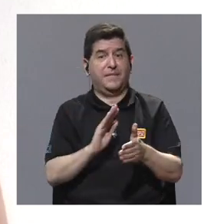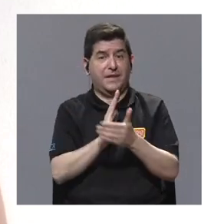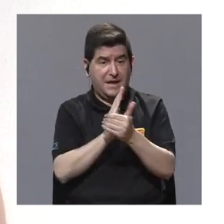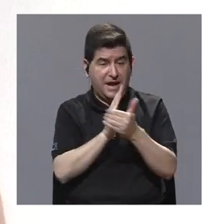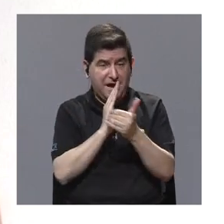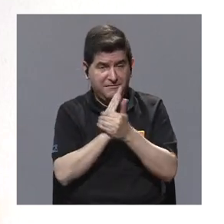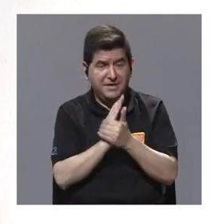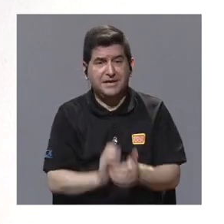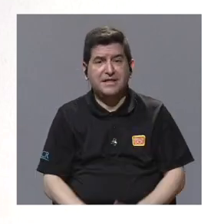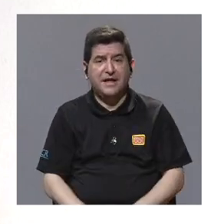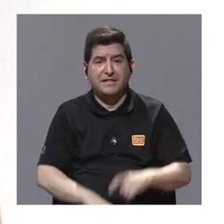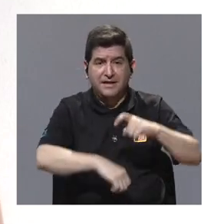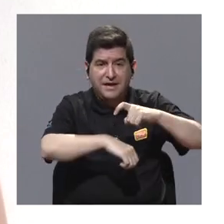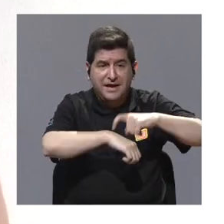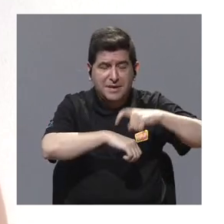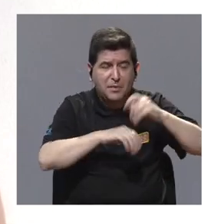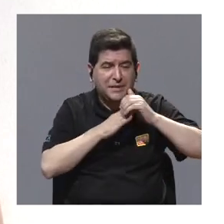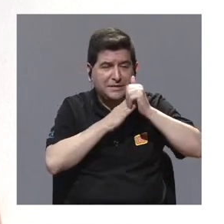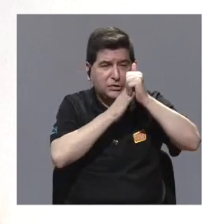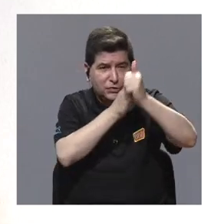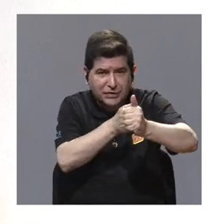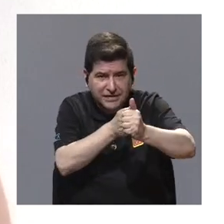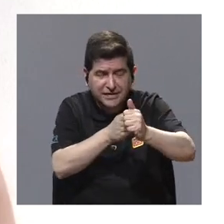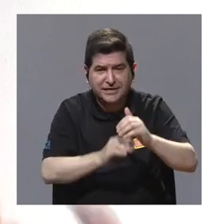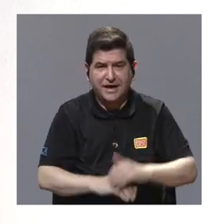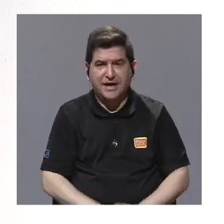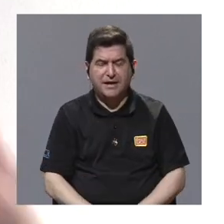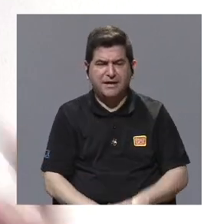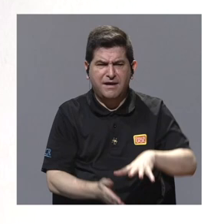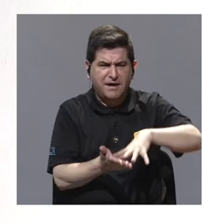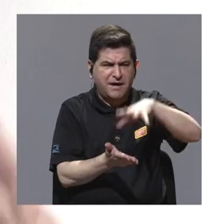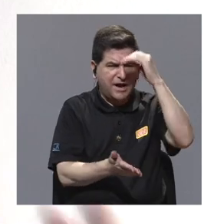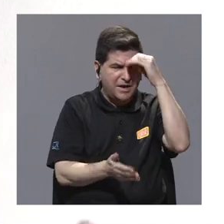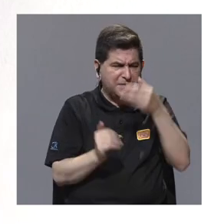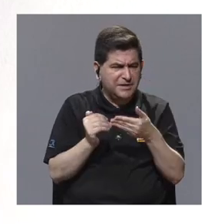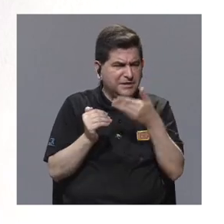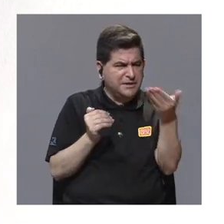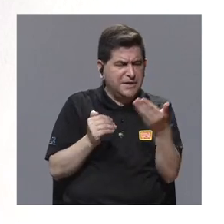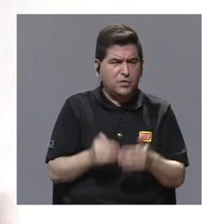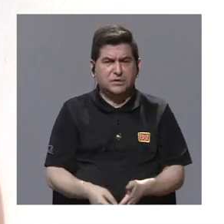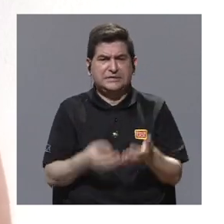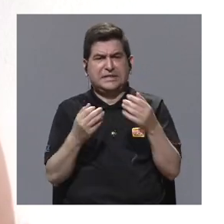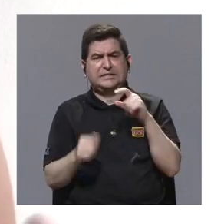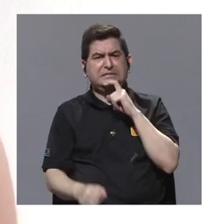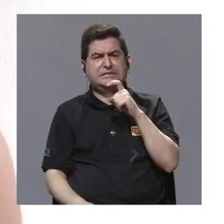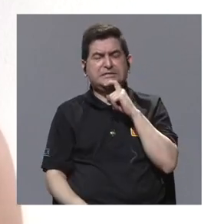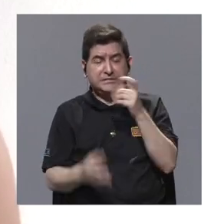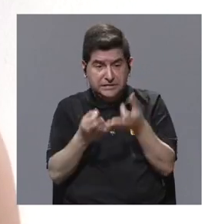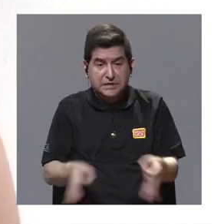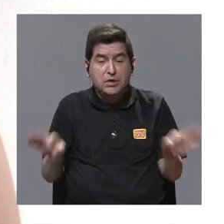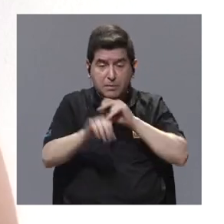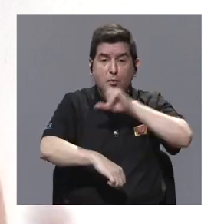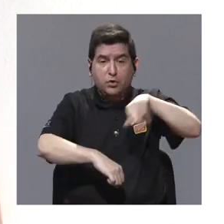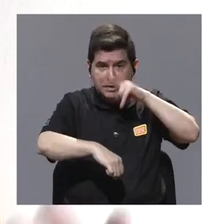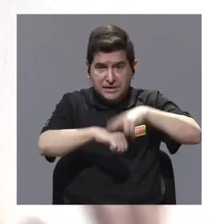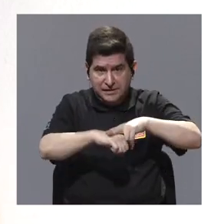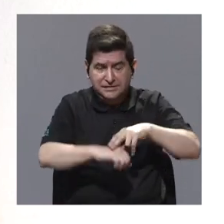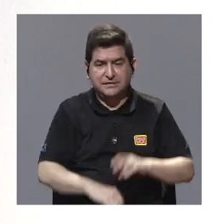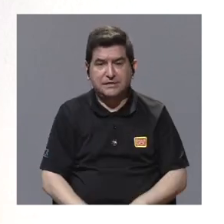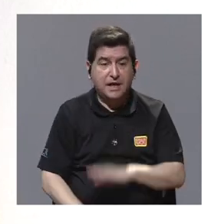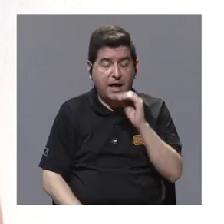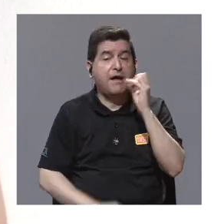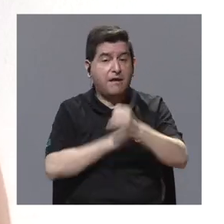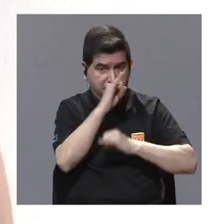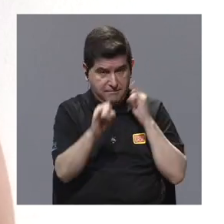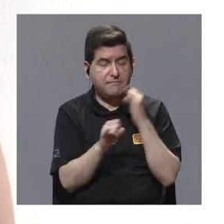habilidades de liderazgo, de aprender sobre asuntos críticos y de relevancia nacional e